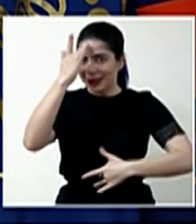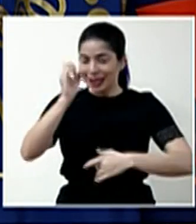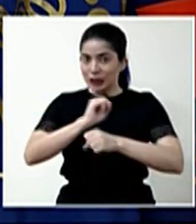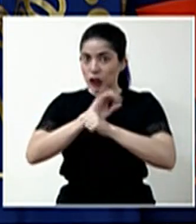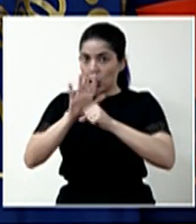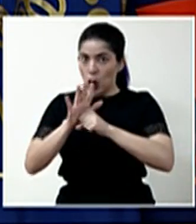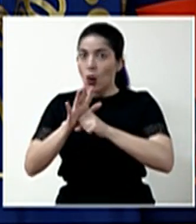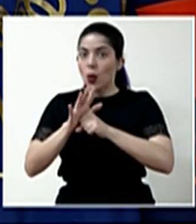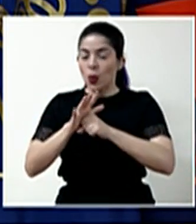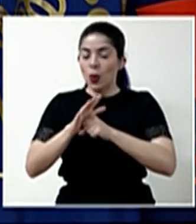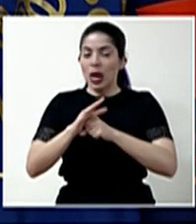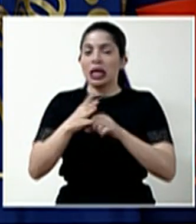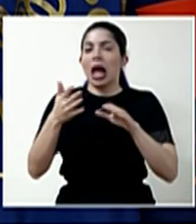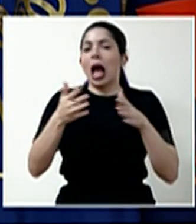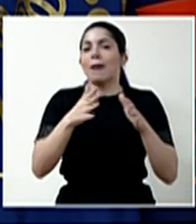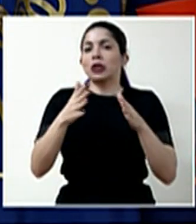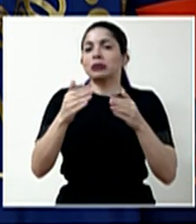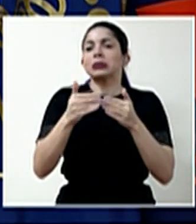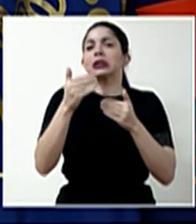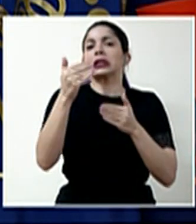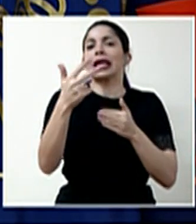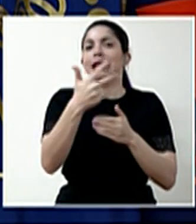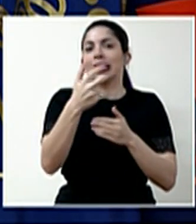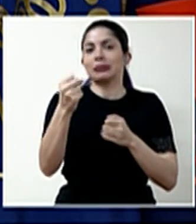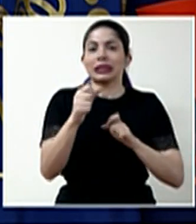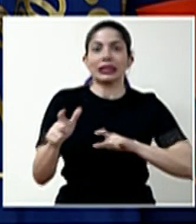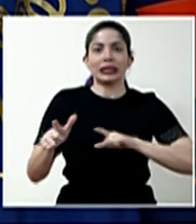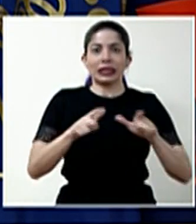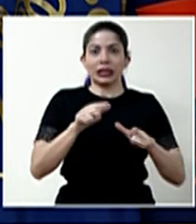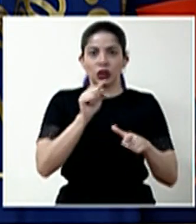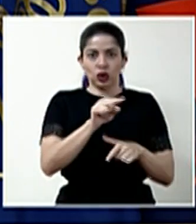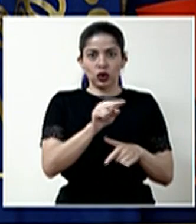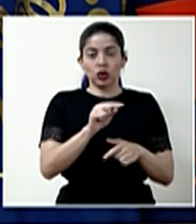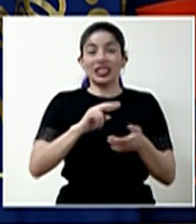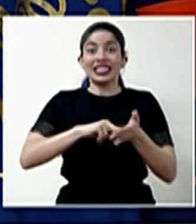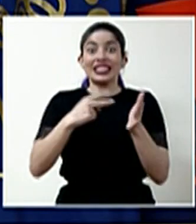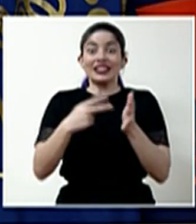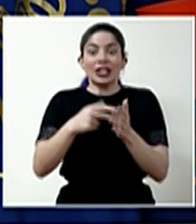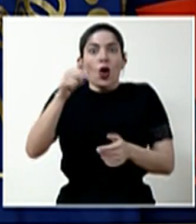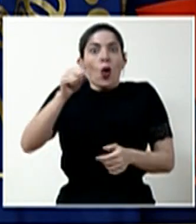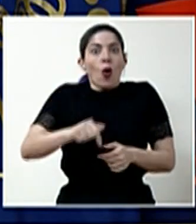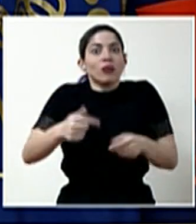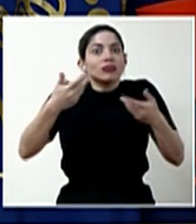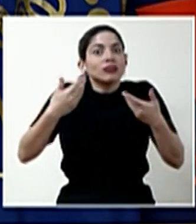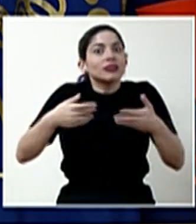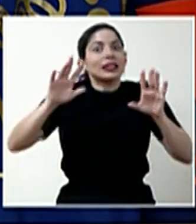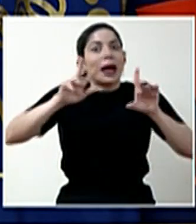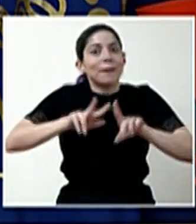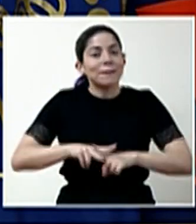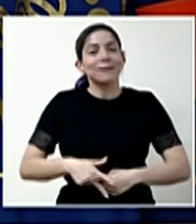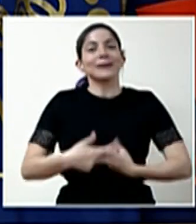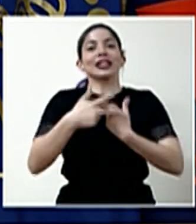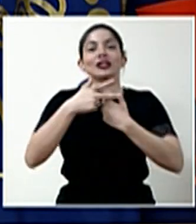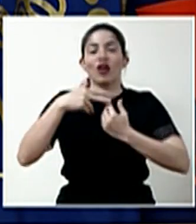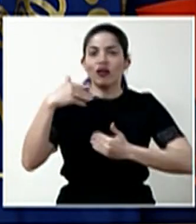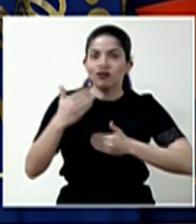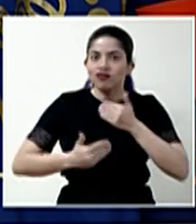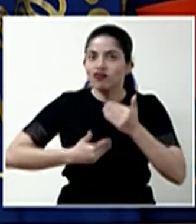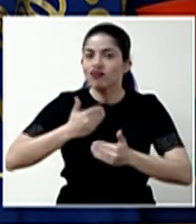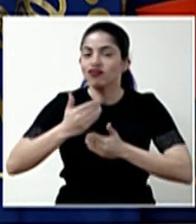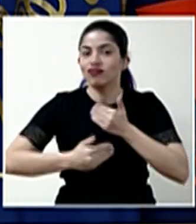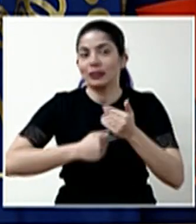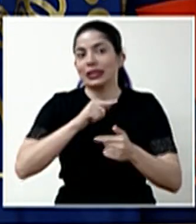disponible en aproximadamente tres meses. Lo importante es que hoy ya inició esa etapa que